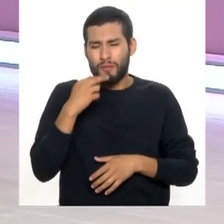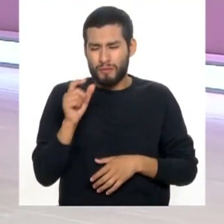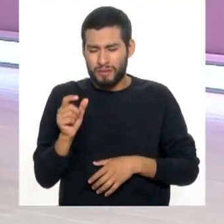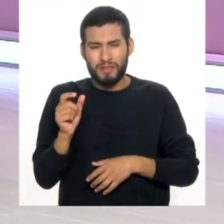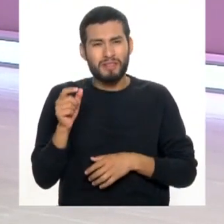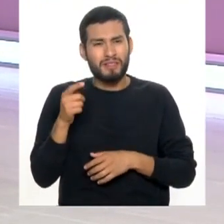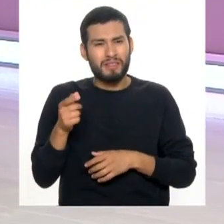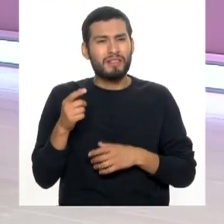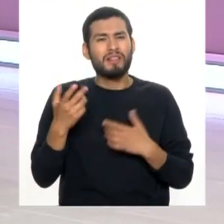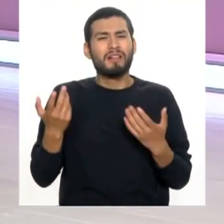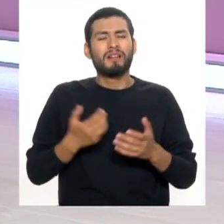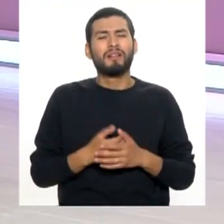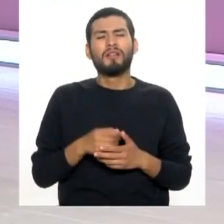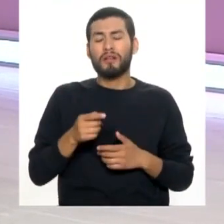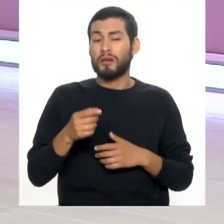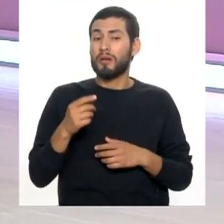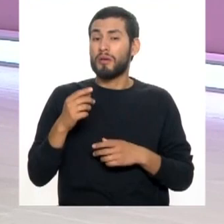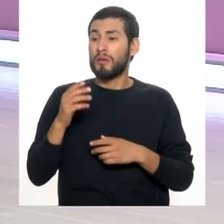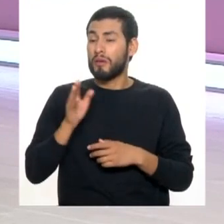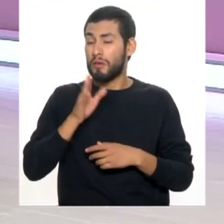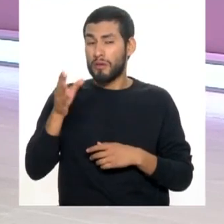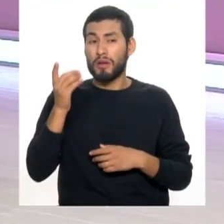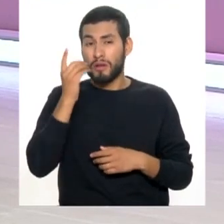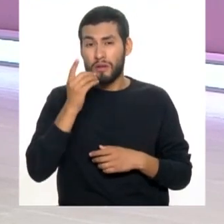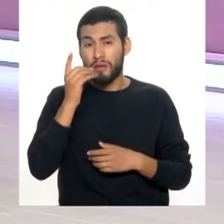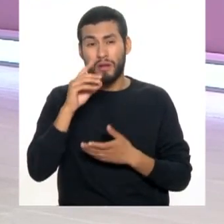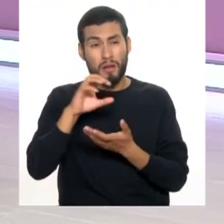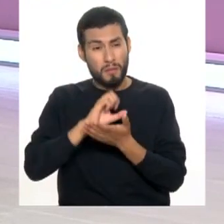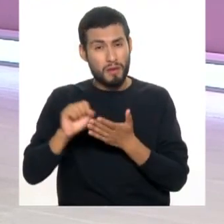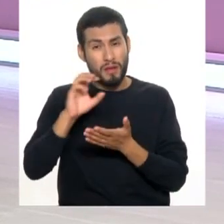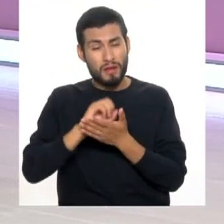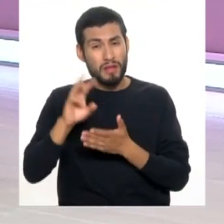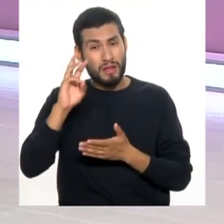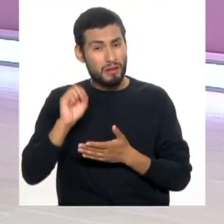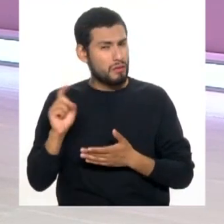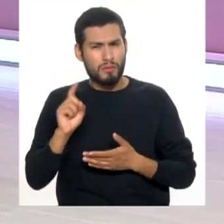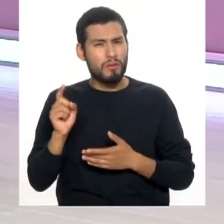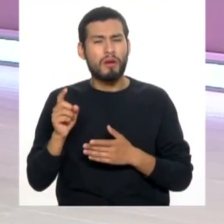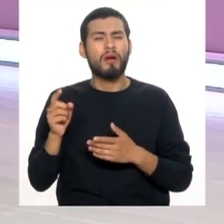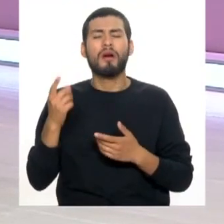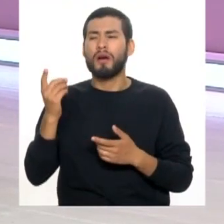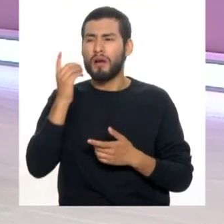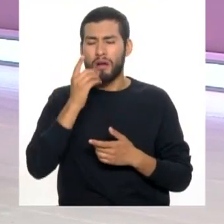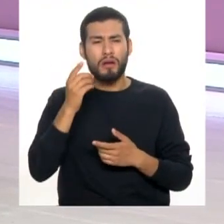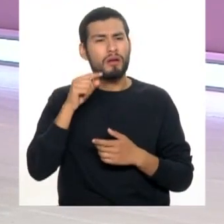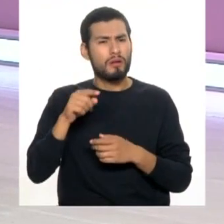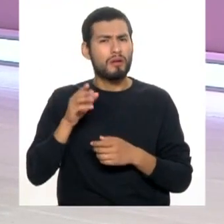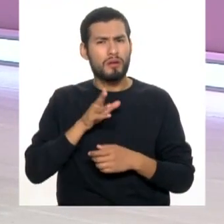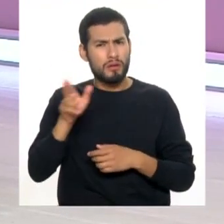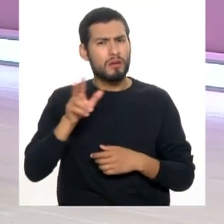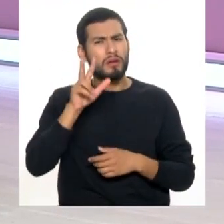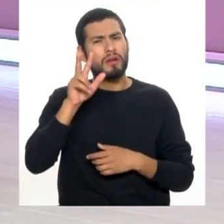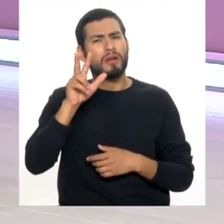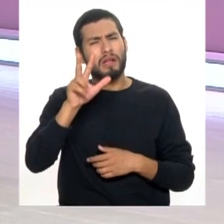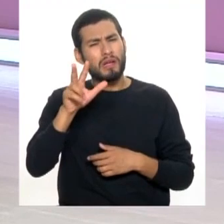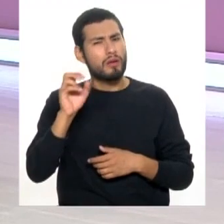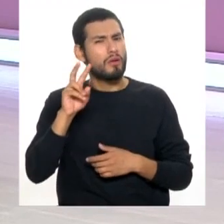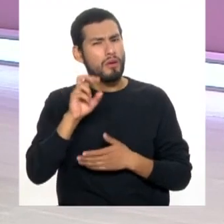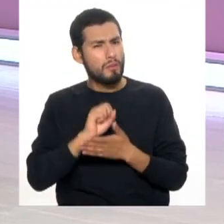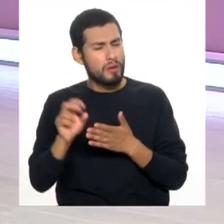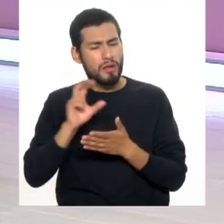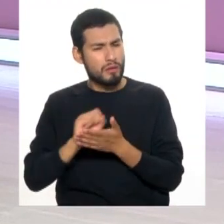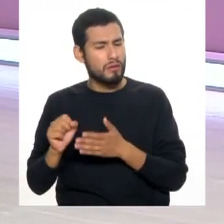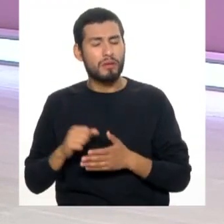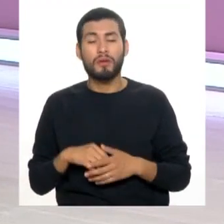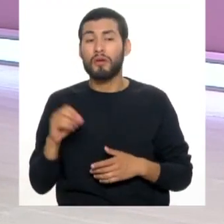sangrantes. Aquí ya no podemos visitar al odontólogo cada seis meses. Aquí le tenemos que visitar a nuestro doctor cada tres, cada dos meses. O